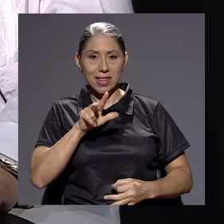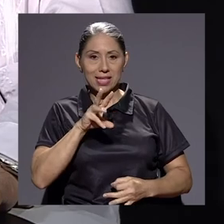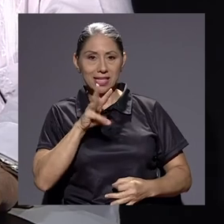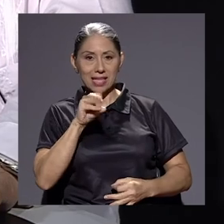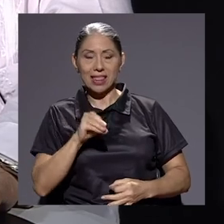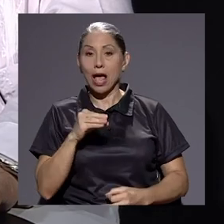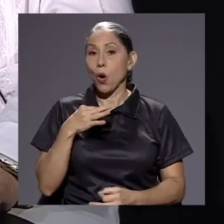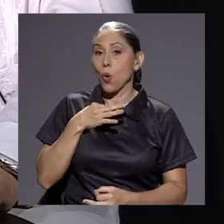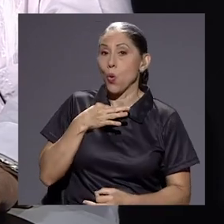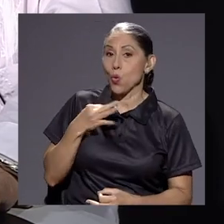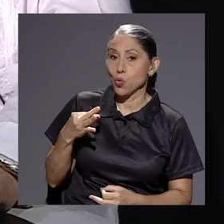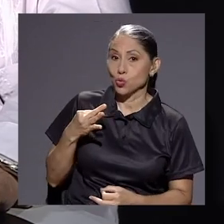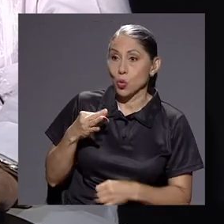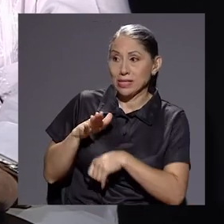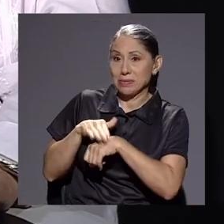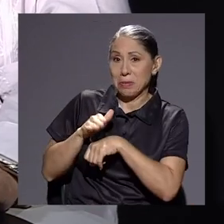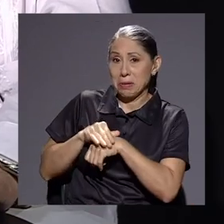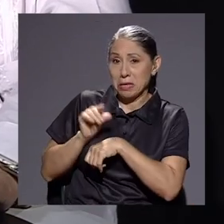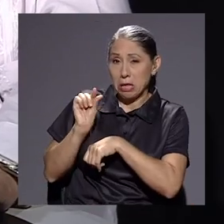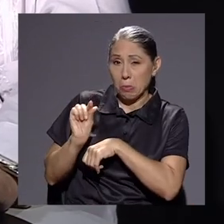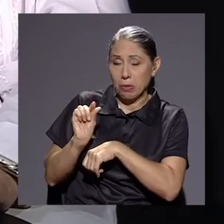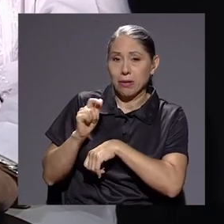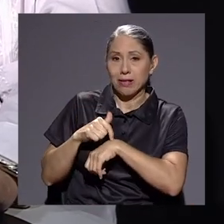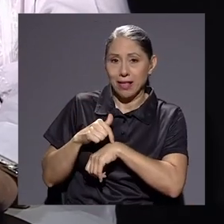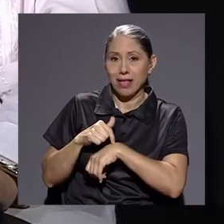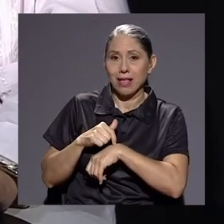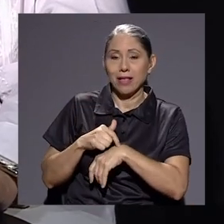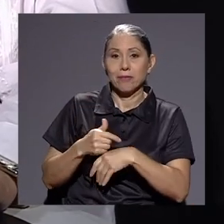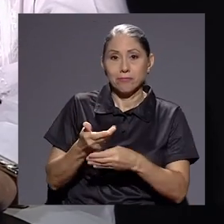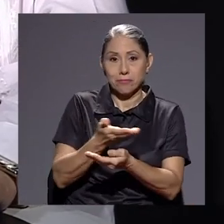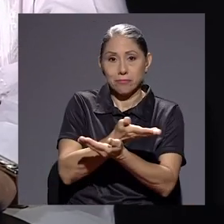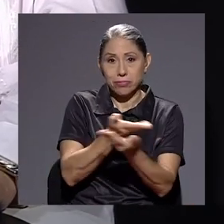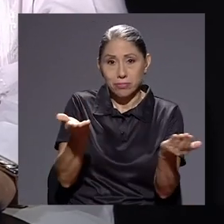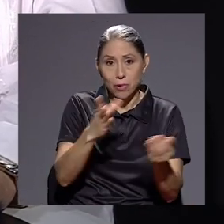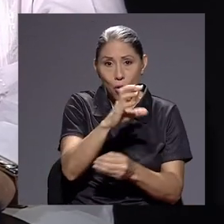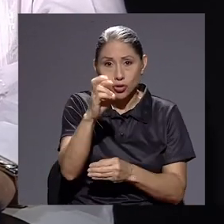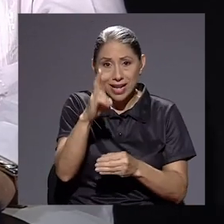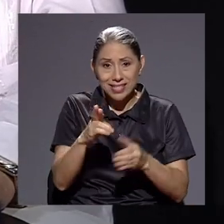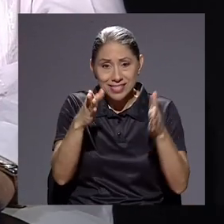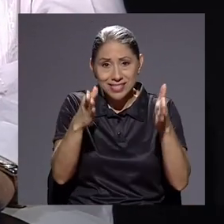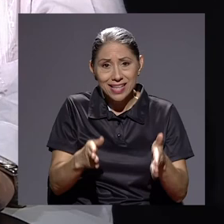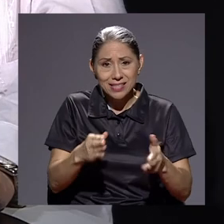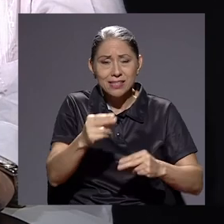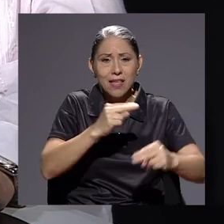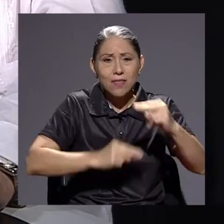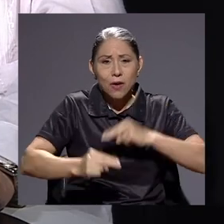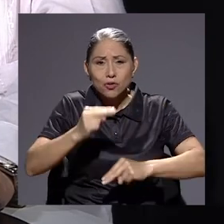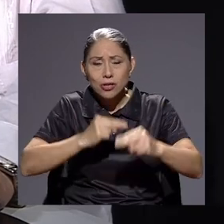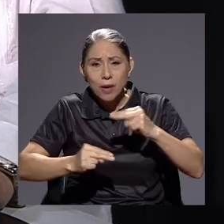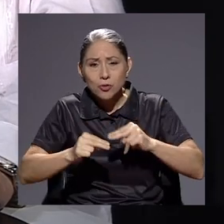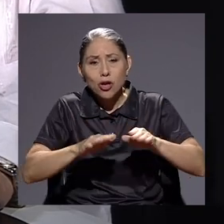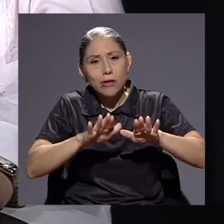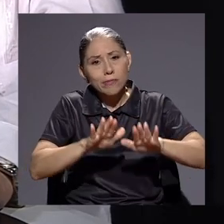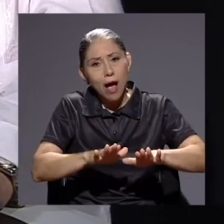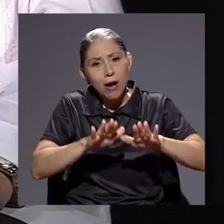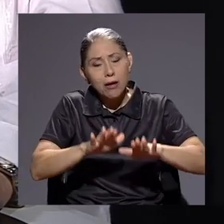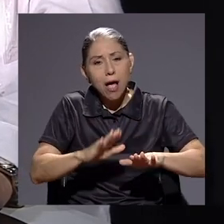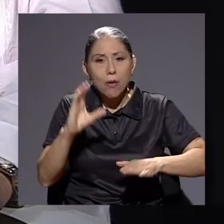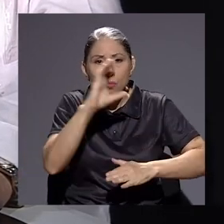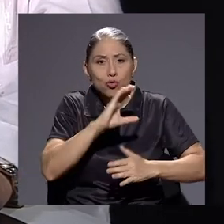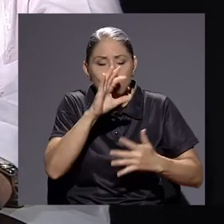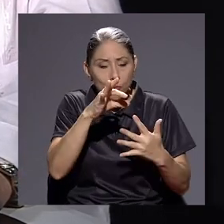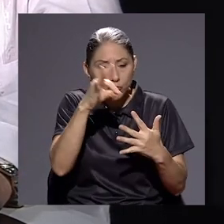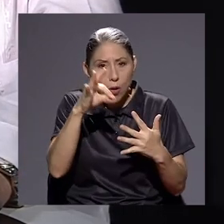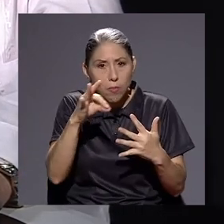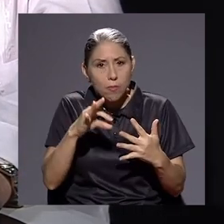Y si me permite un medio segundo, señalar costalicenses, negociemos, tengamos tranquilidad y busquemos